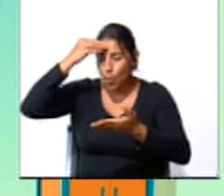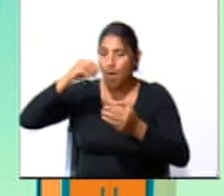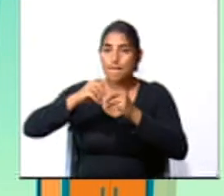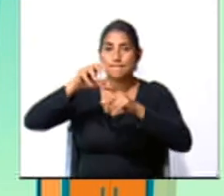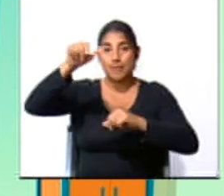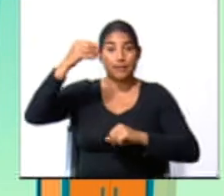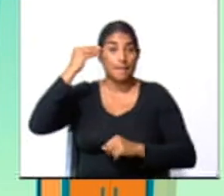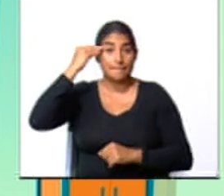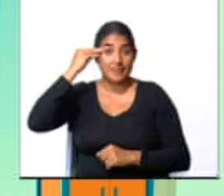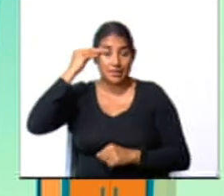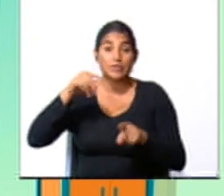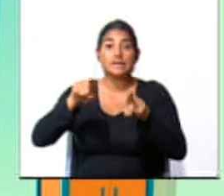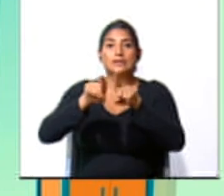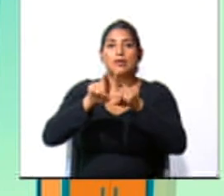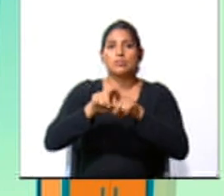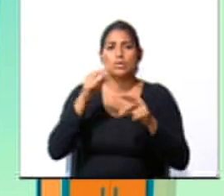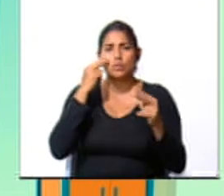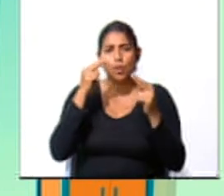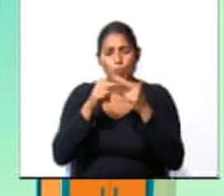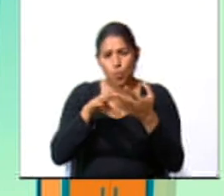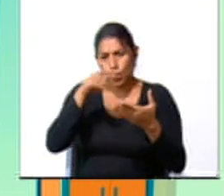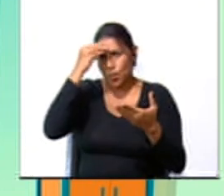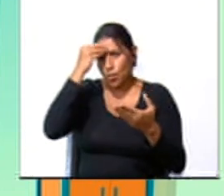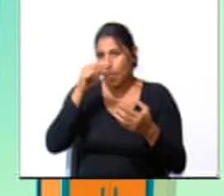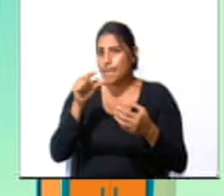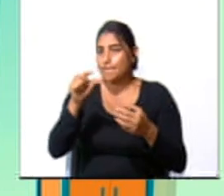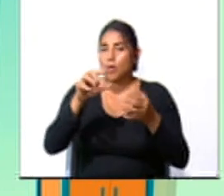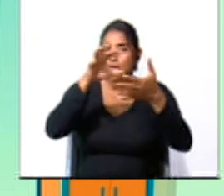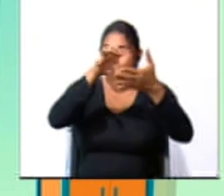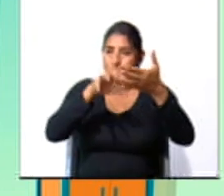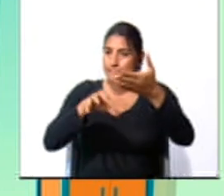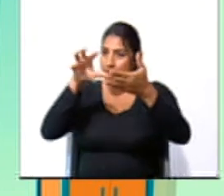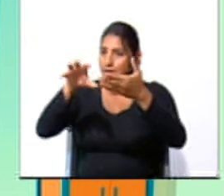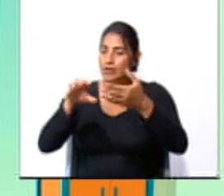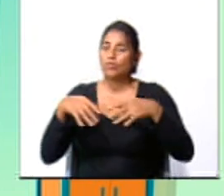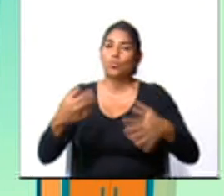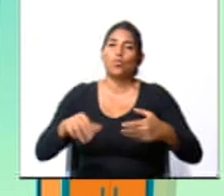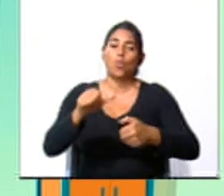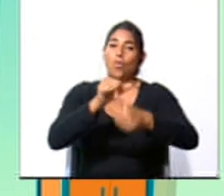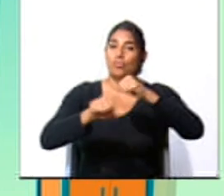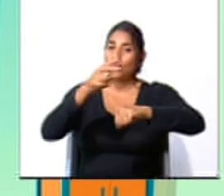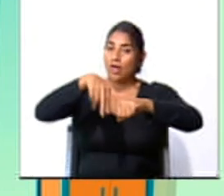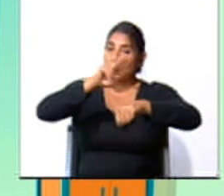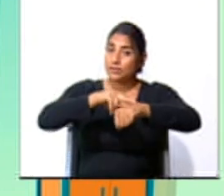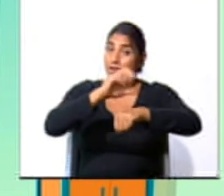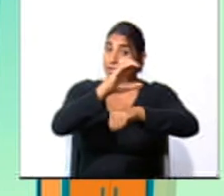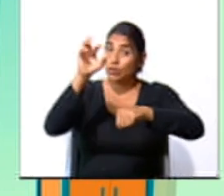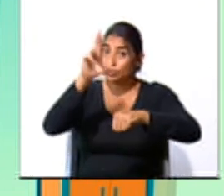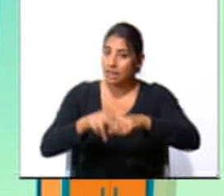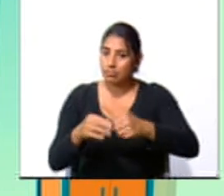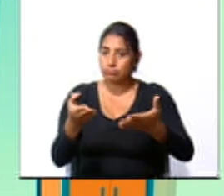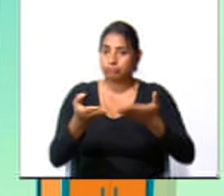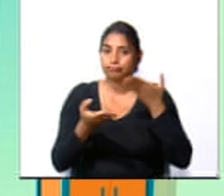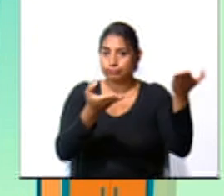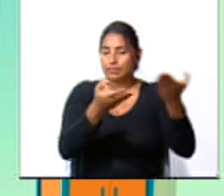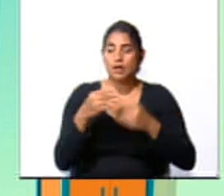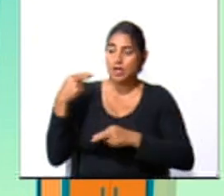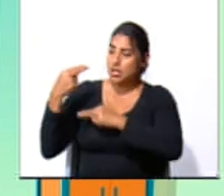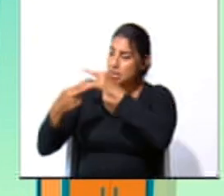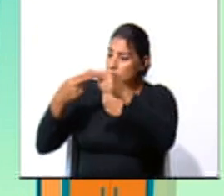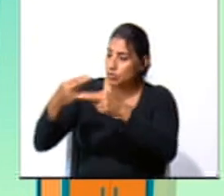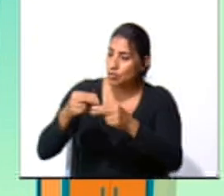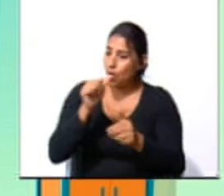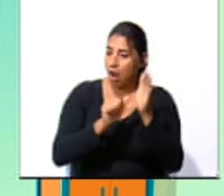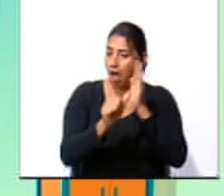mapas mentales. También conocimos un texto maravilloso, el Teatro Nacional de Costa Rica, que nos aporta historia